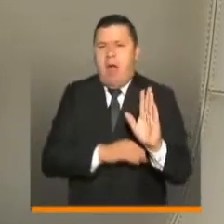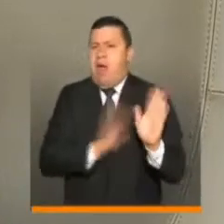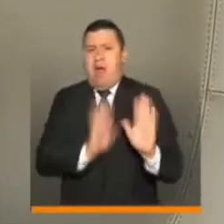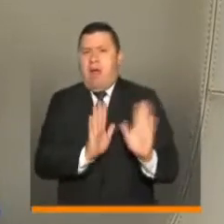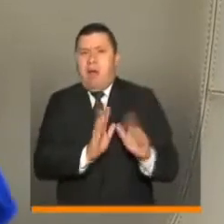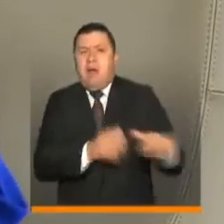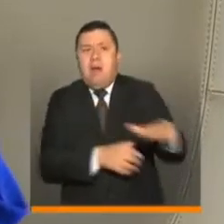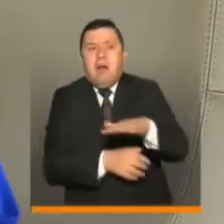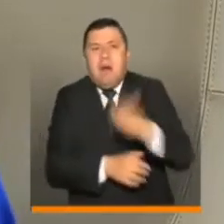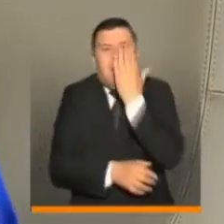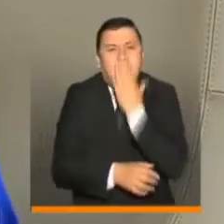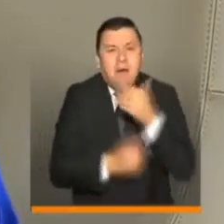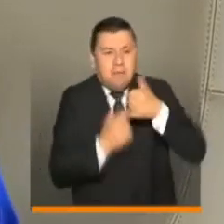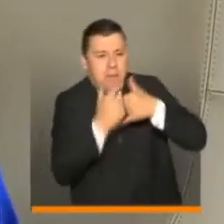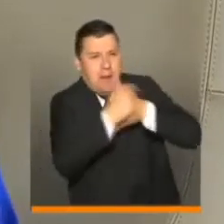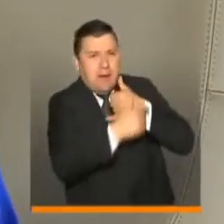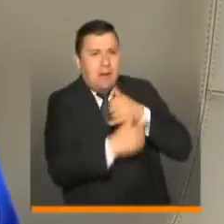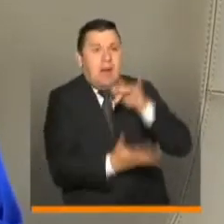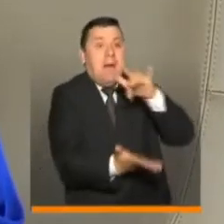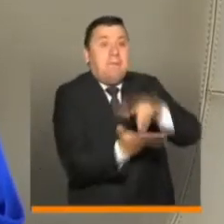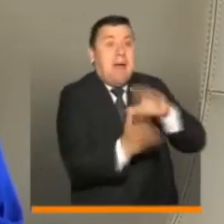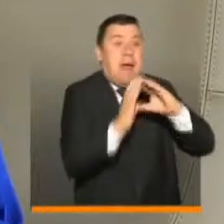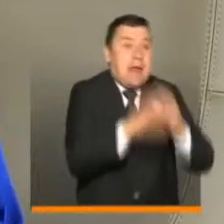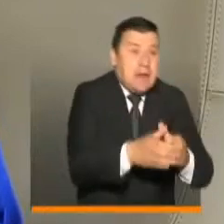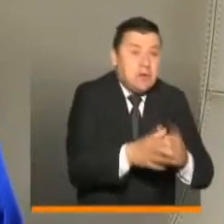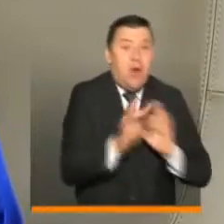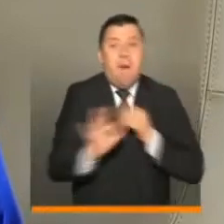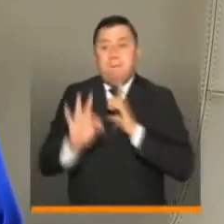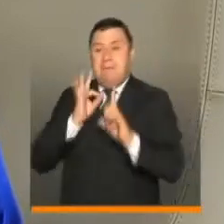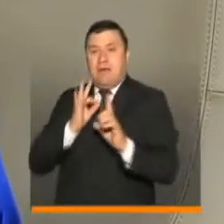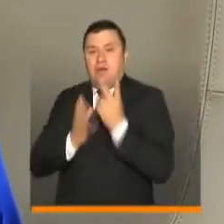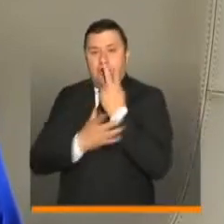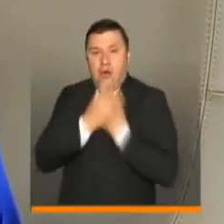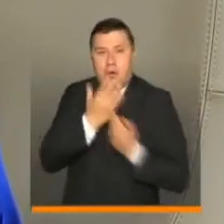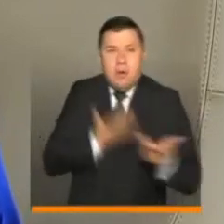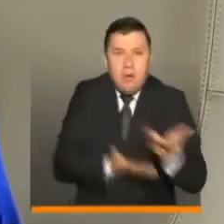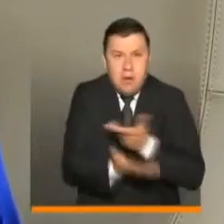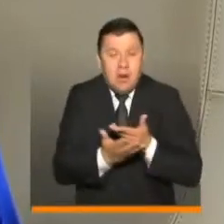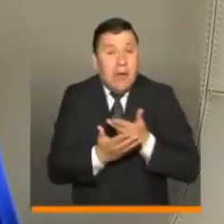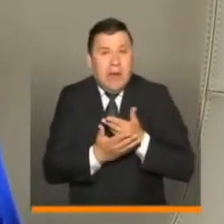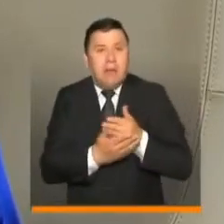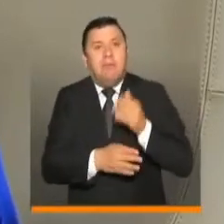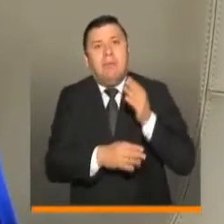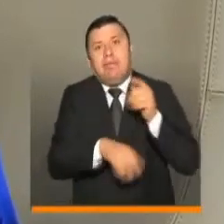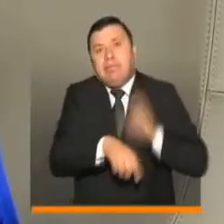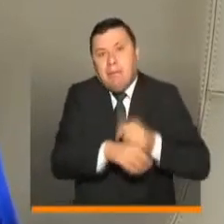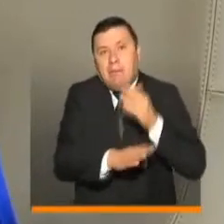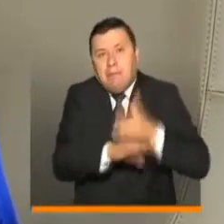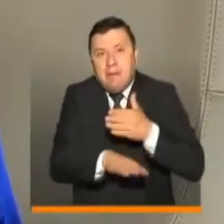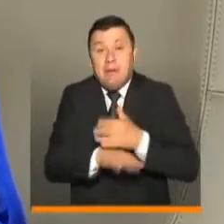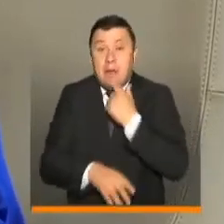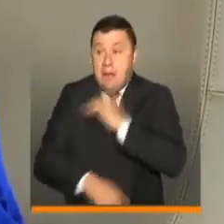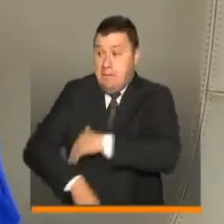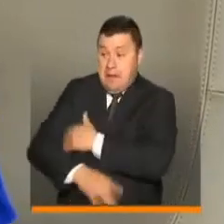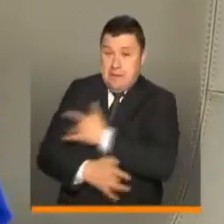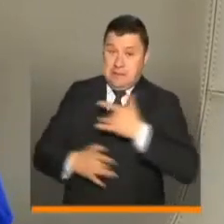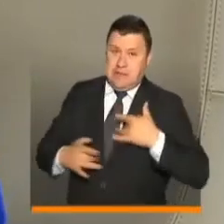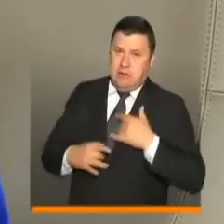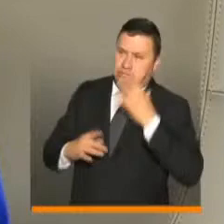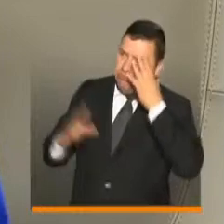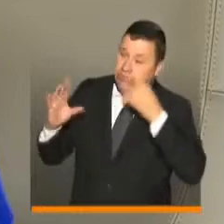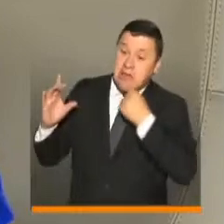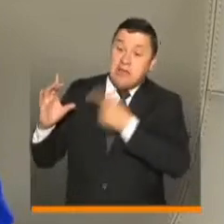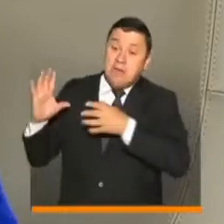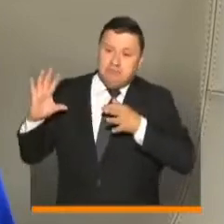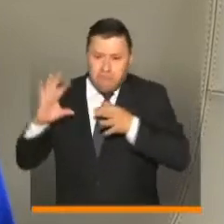alternancia que combina presencialidad con virtualidad, y tener muy presente, presidente, como usted nos lo ha señalado, y el ministro de Salud, que esto se hace en